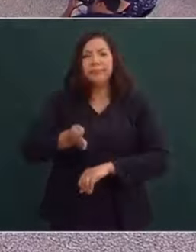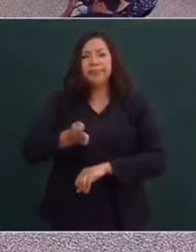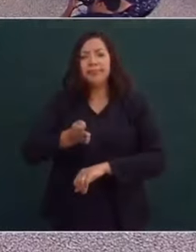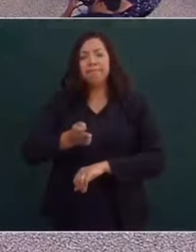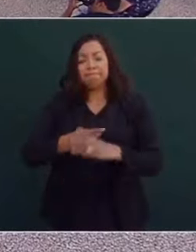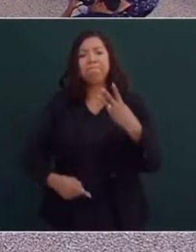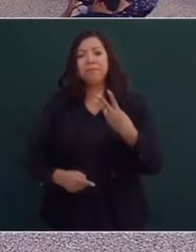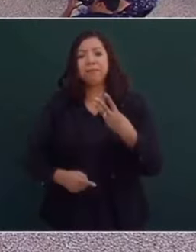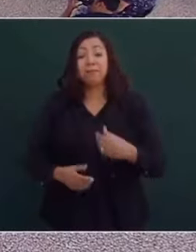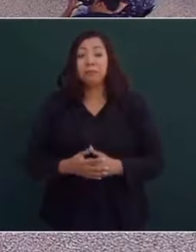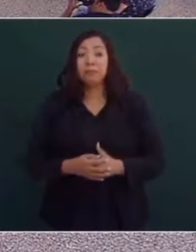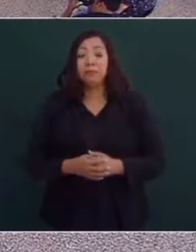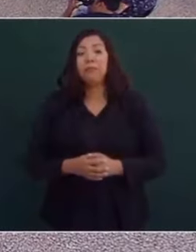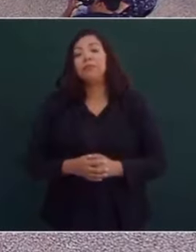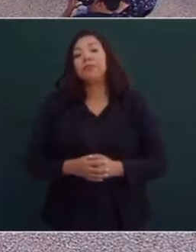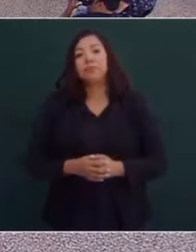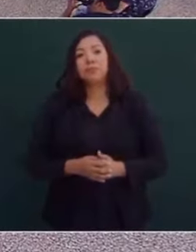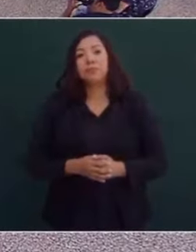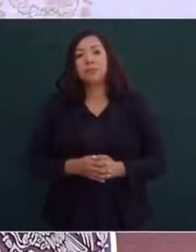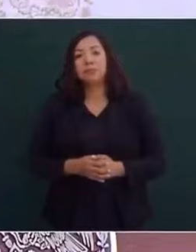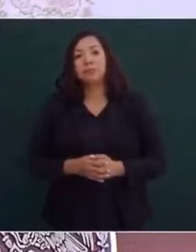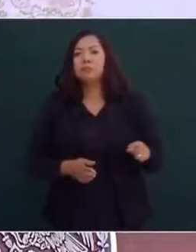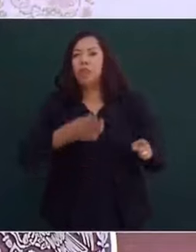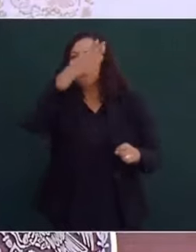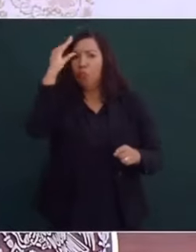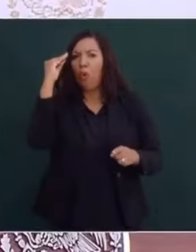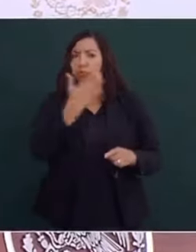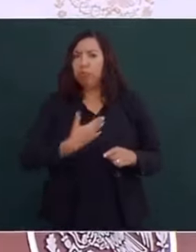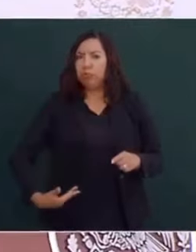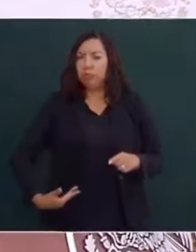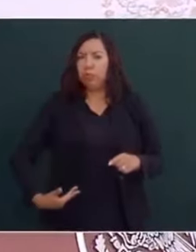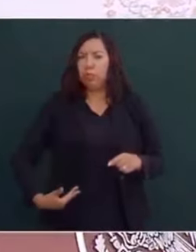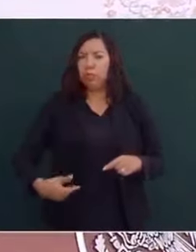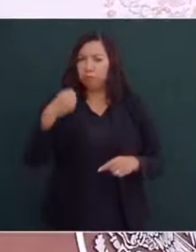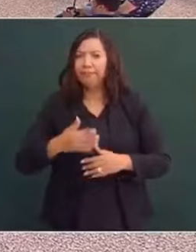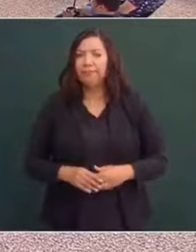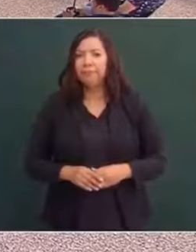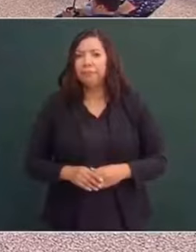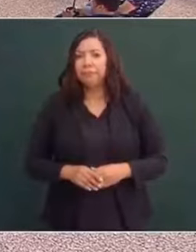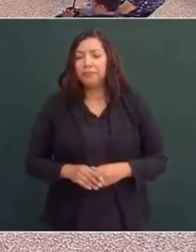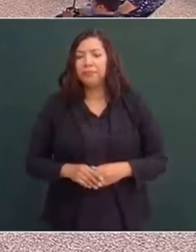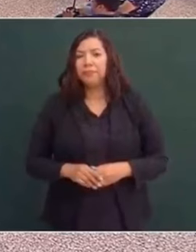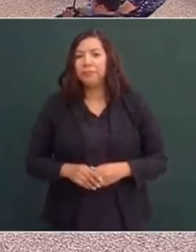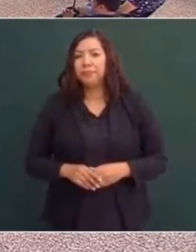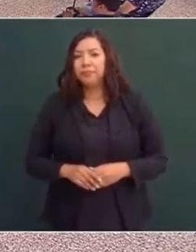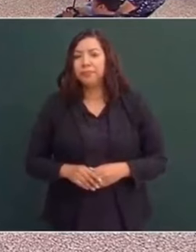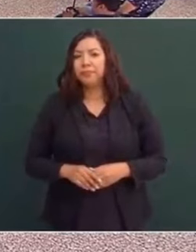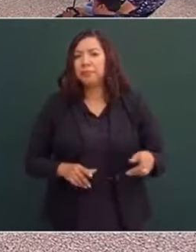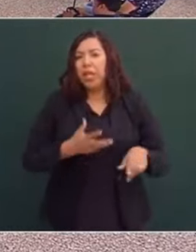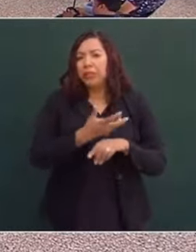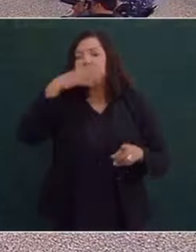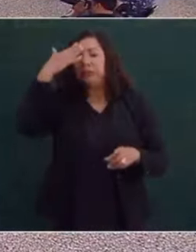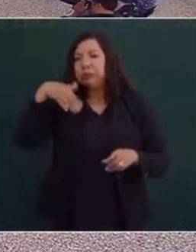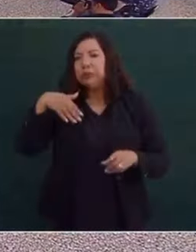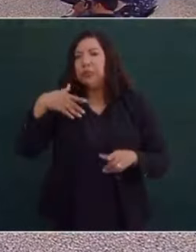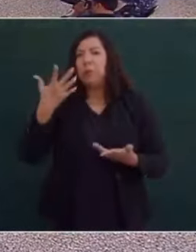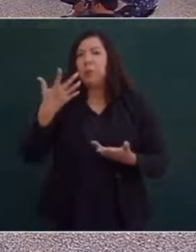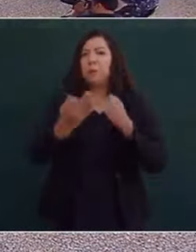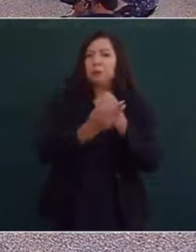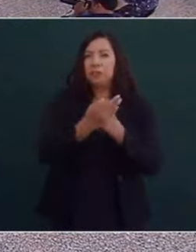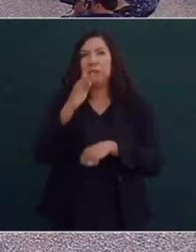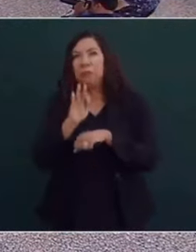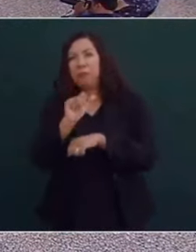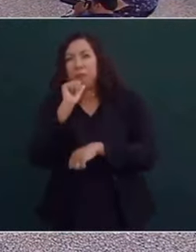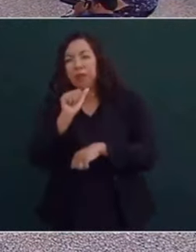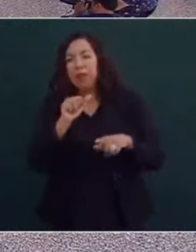Porque es un dirigente fuerte, pero tiene visión. Y sabe lo que conviene o no conviene. Y fue